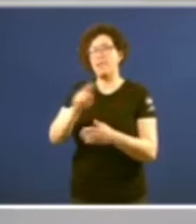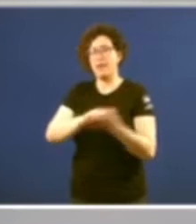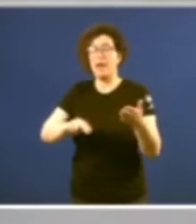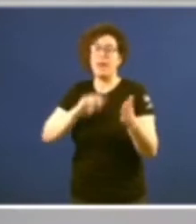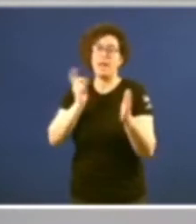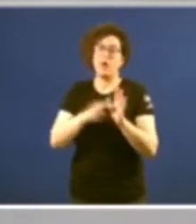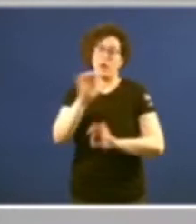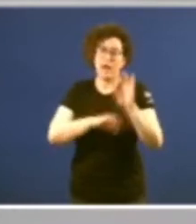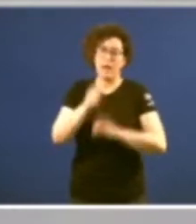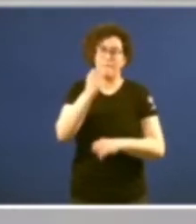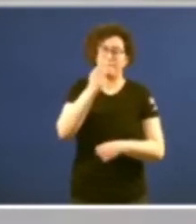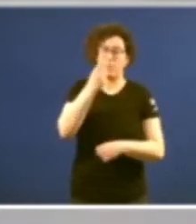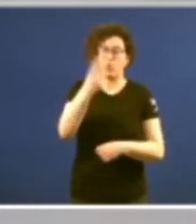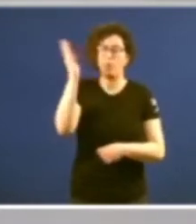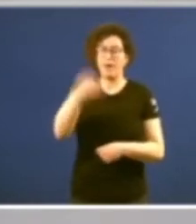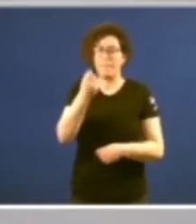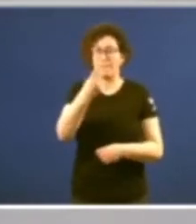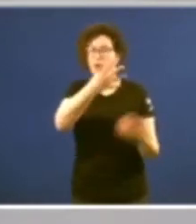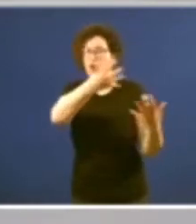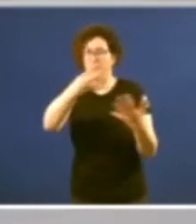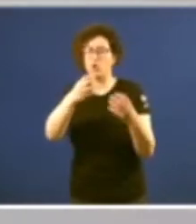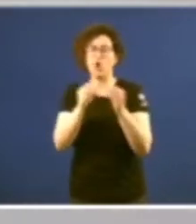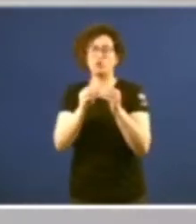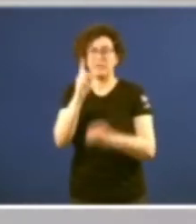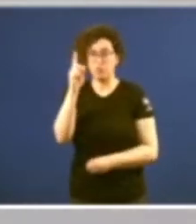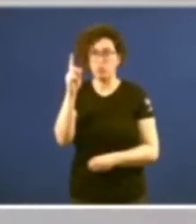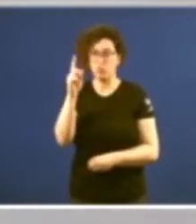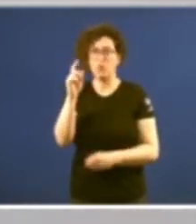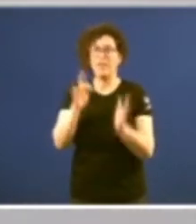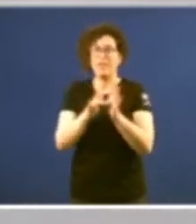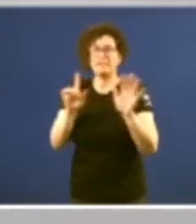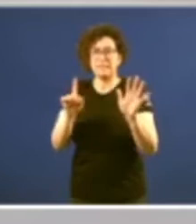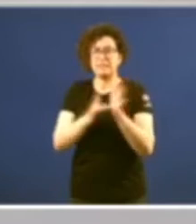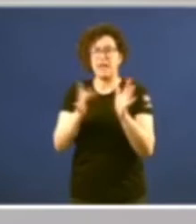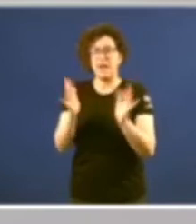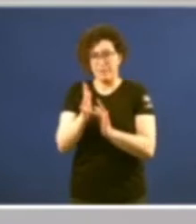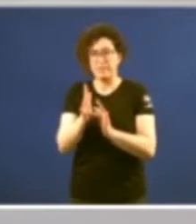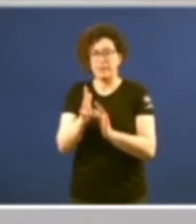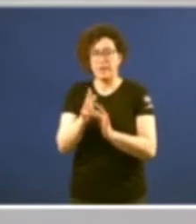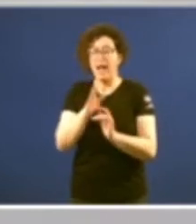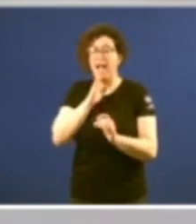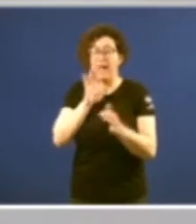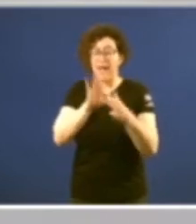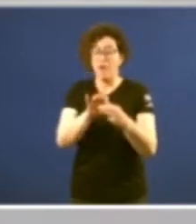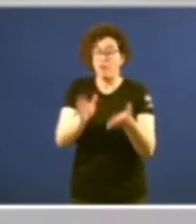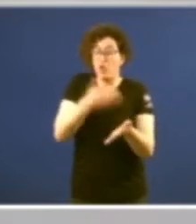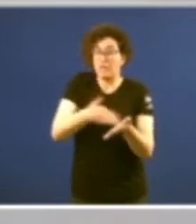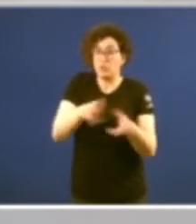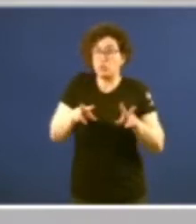1981 de 6 de abril, cuyos folletos originales están